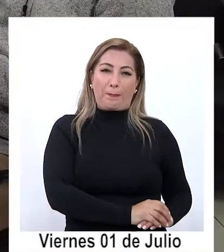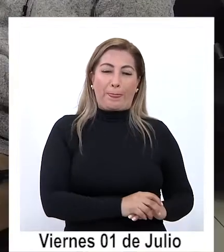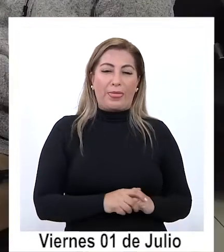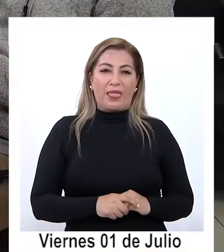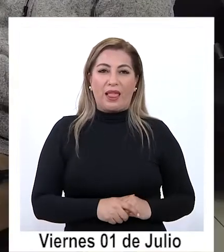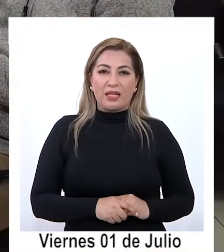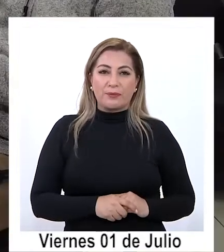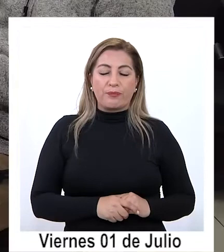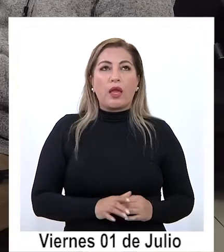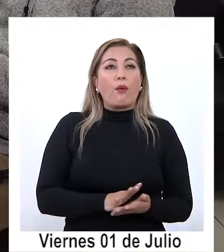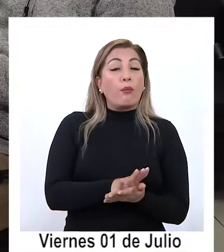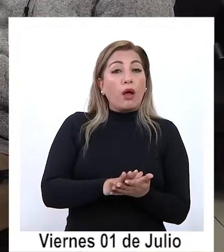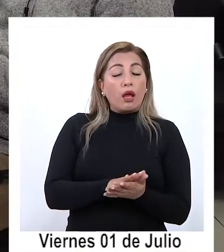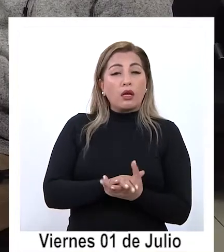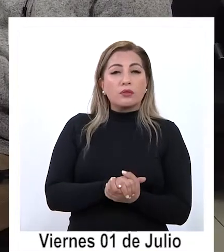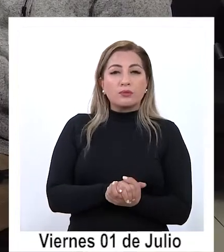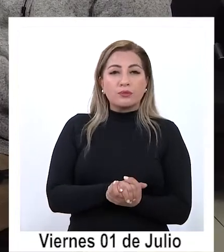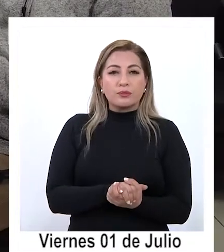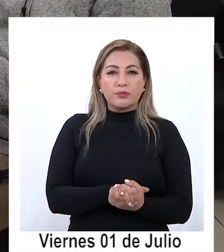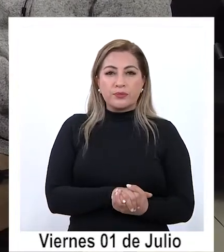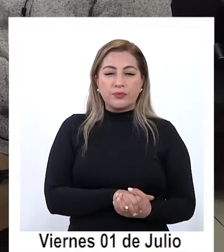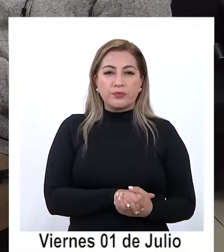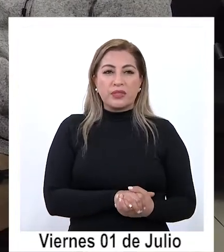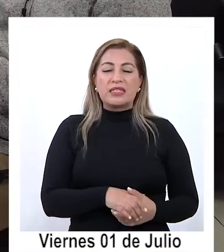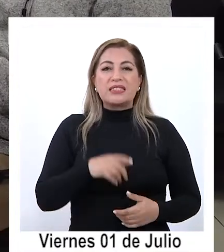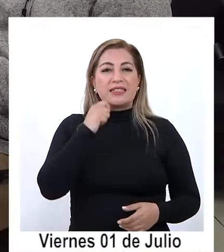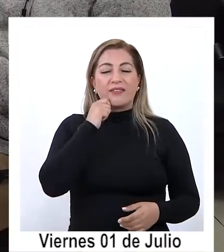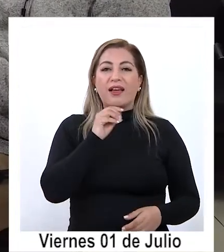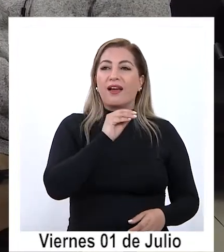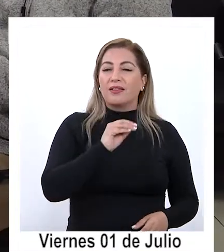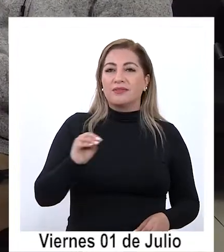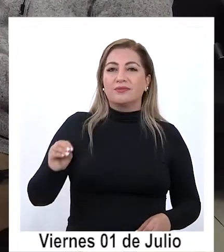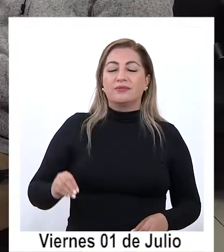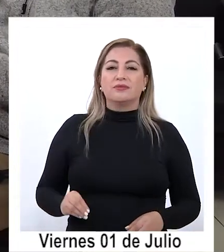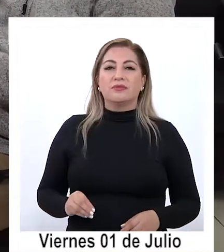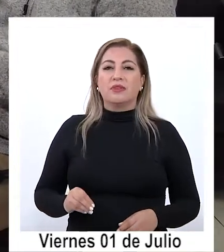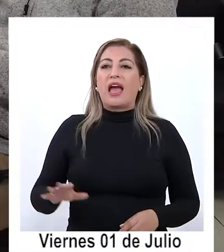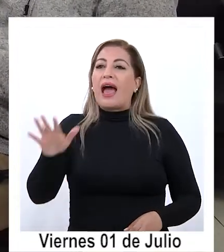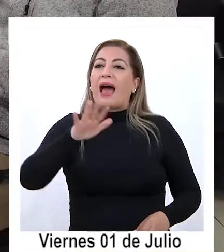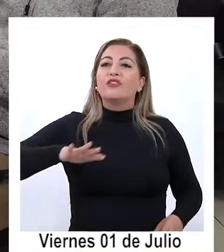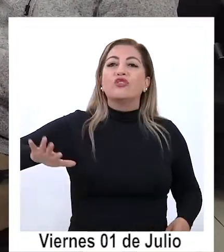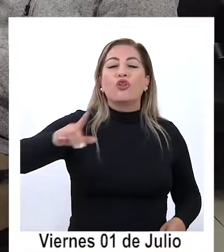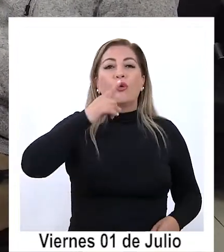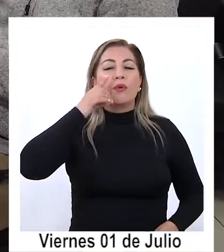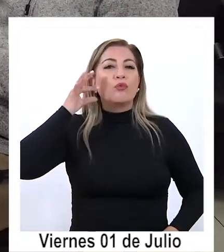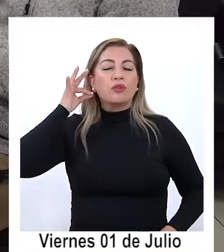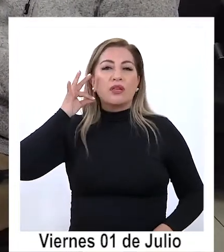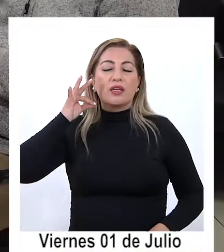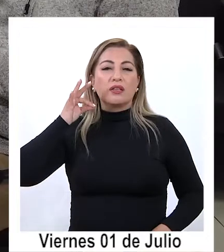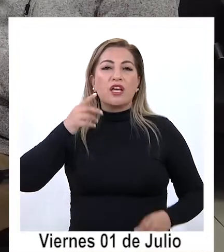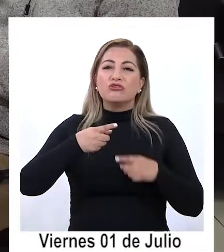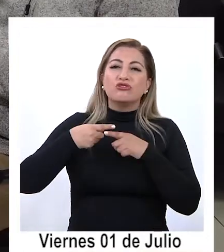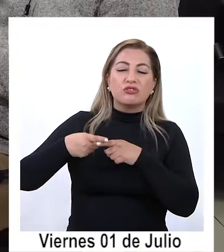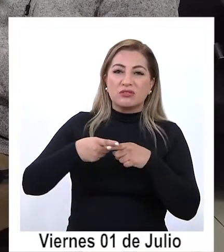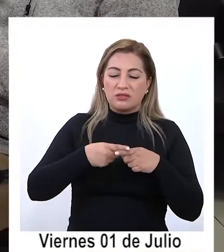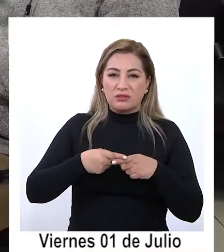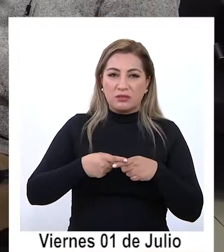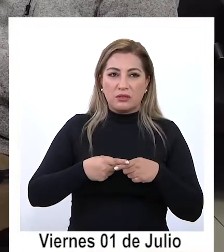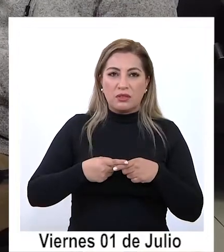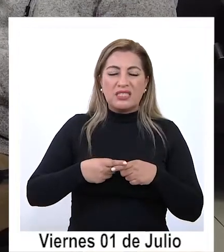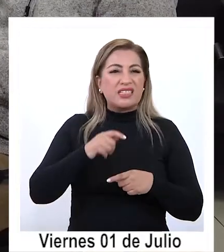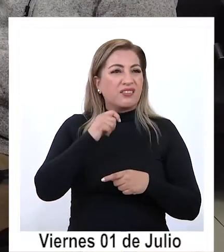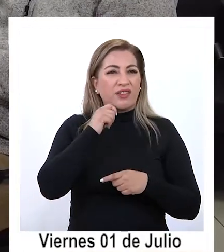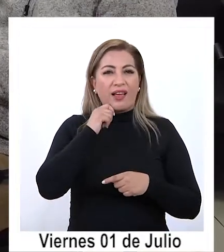si nos tomamos de esa lógica y este es un llamado cierto a la sociedad en su conjunto si tomamos a